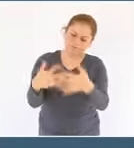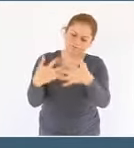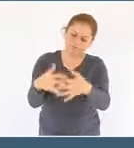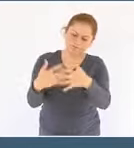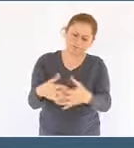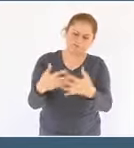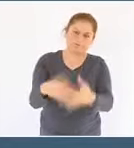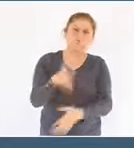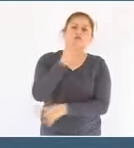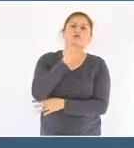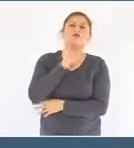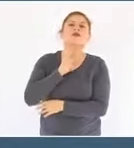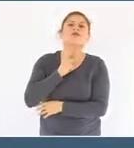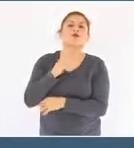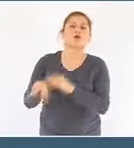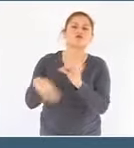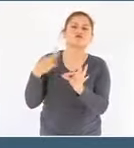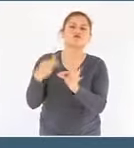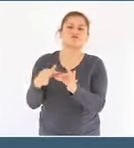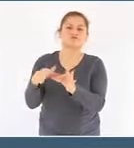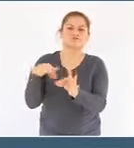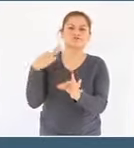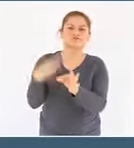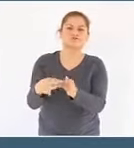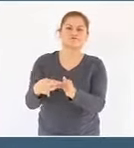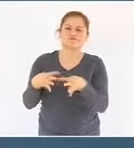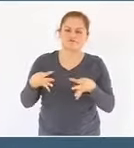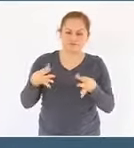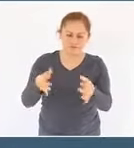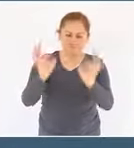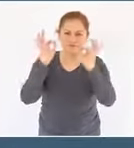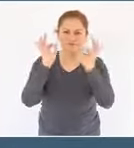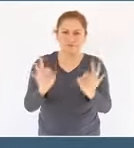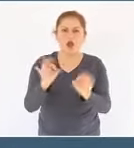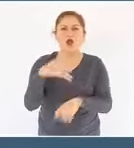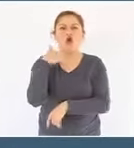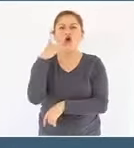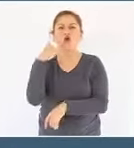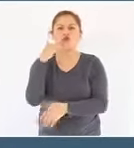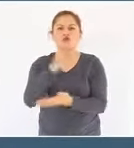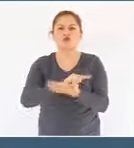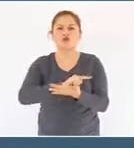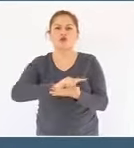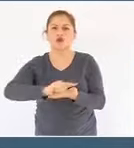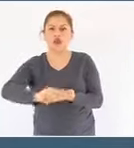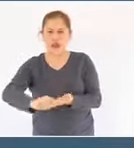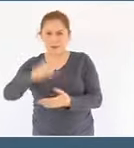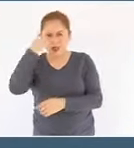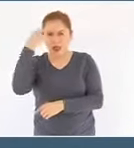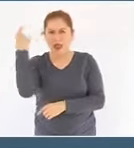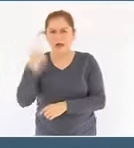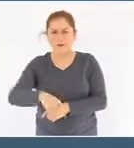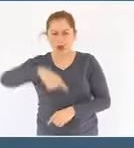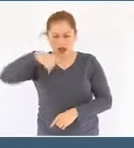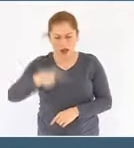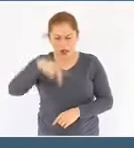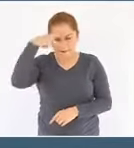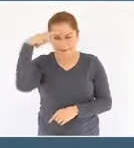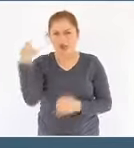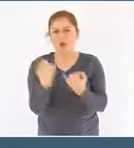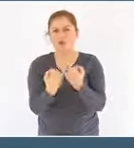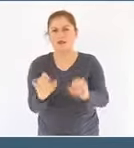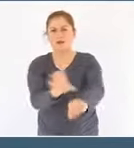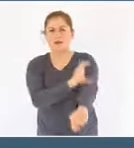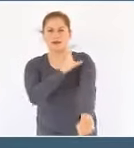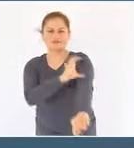eficiencia racionalidad y sin corrupción para alcanzar la soberanía energética de nuestro país